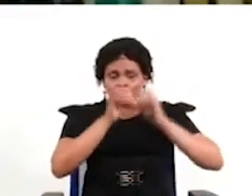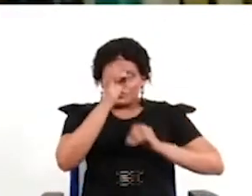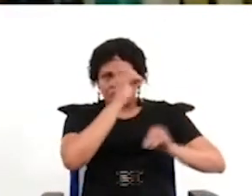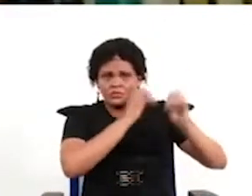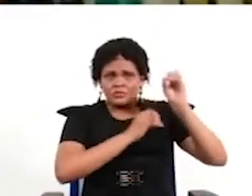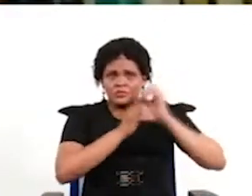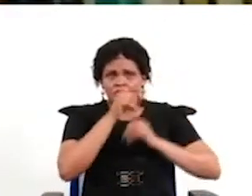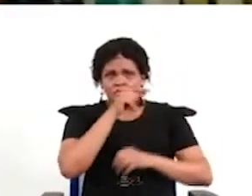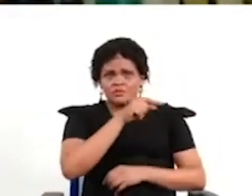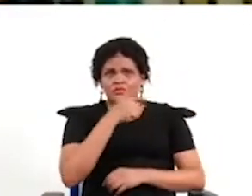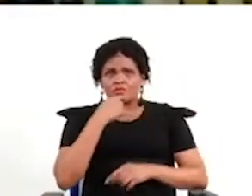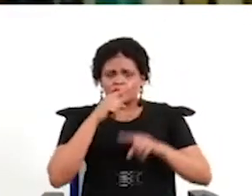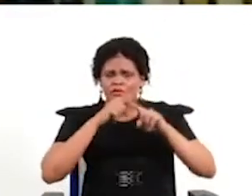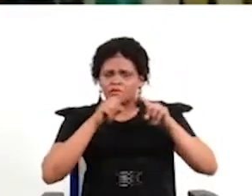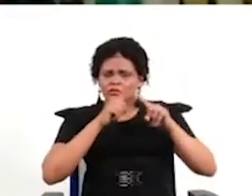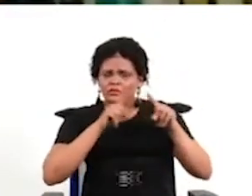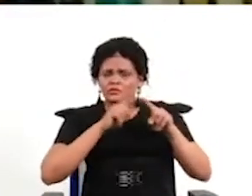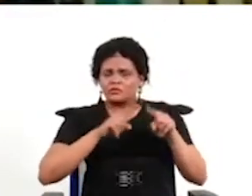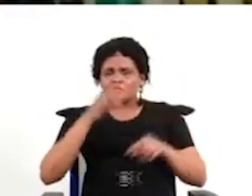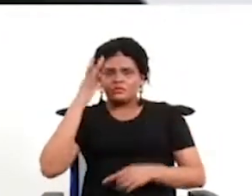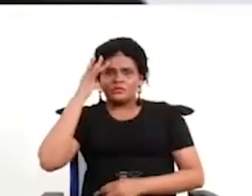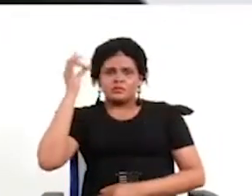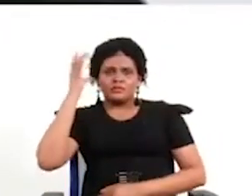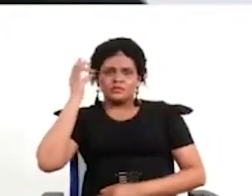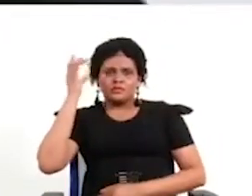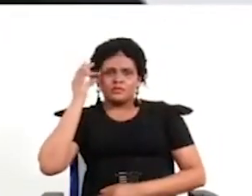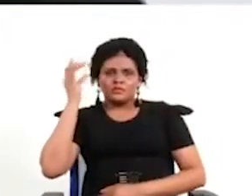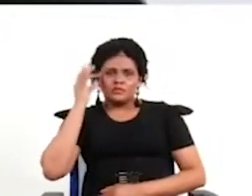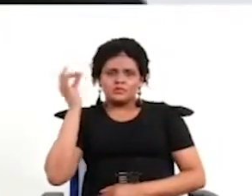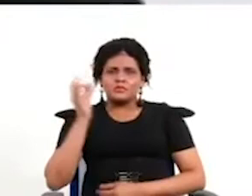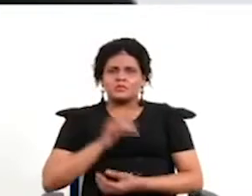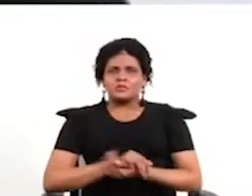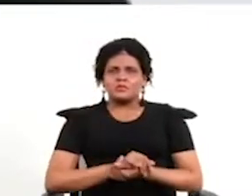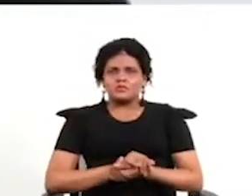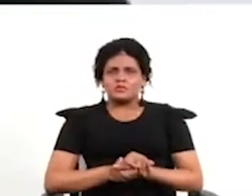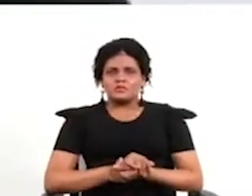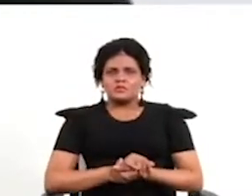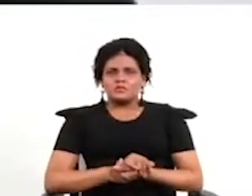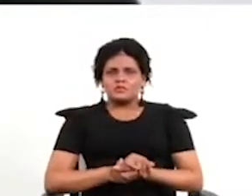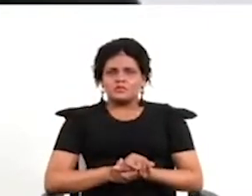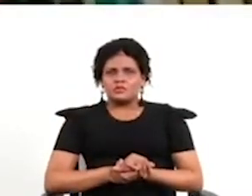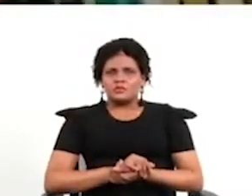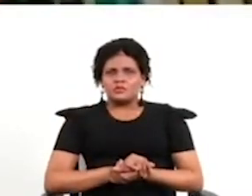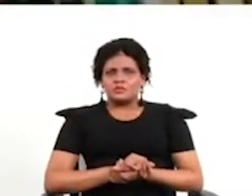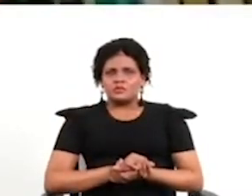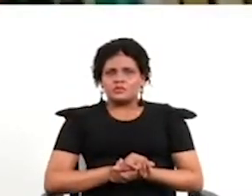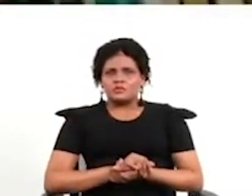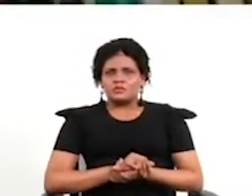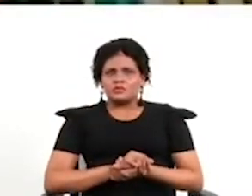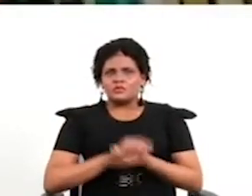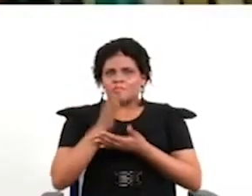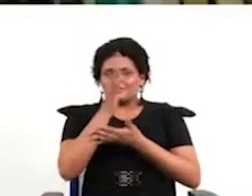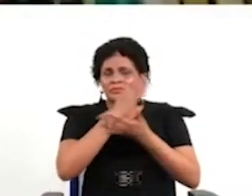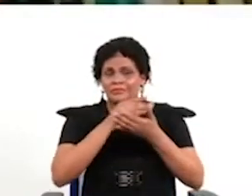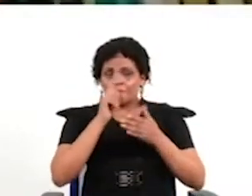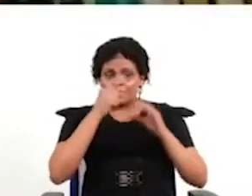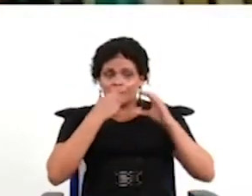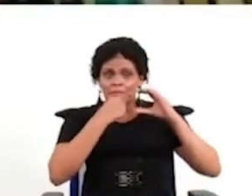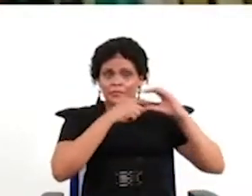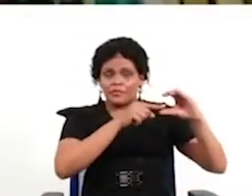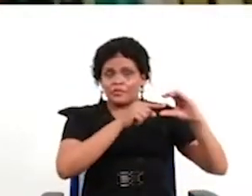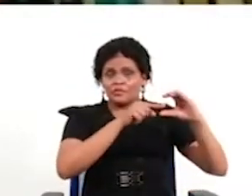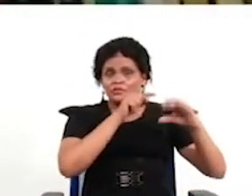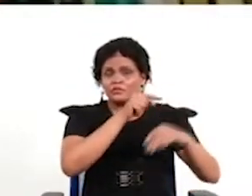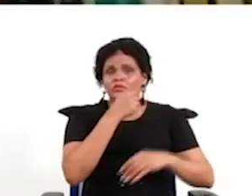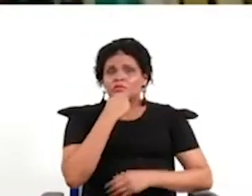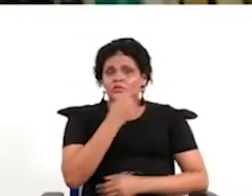distintas experiencias es que a veces en algunos casos sobre todo en estos del primer bloque el simbólico